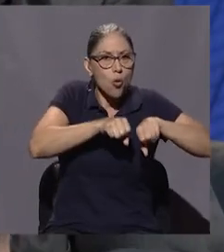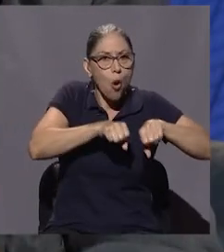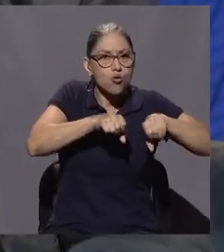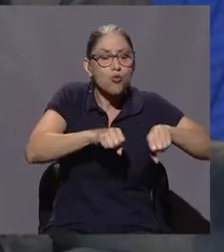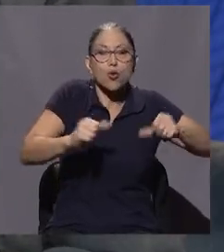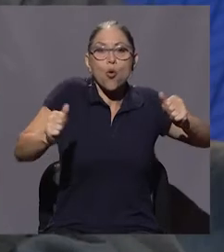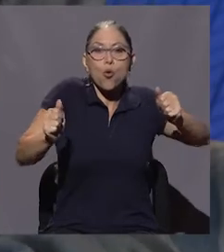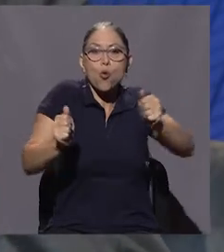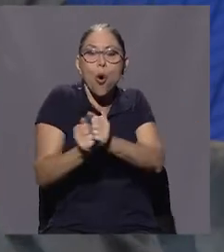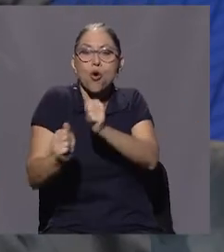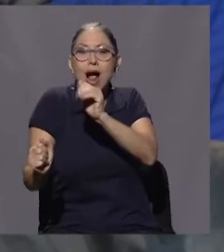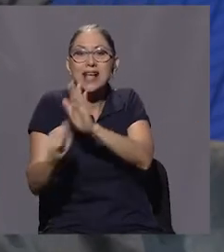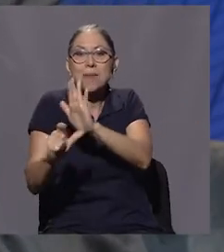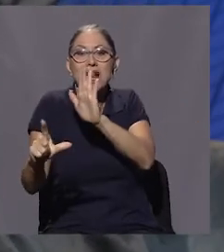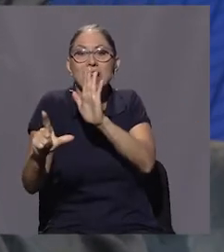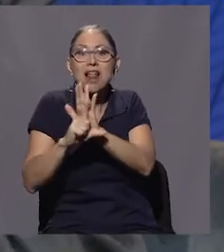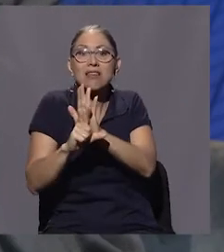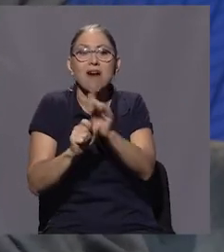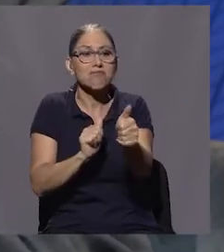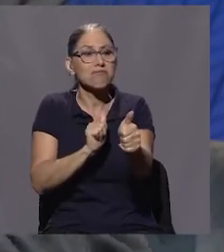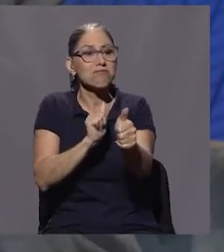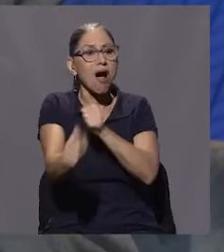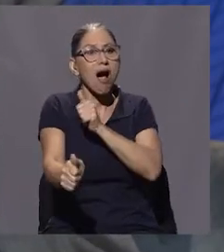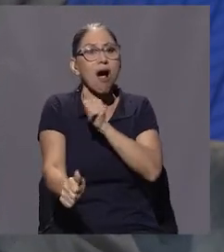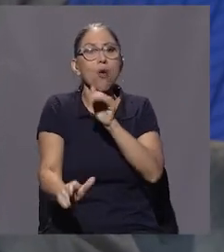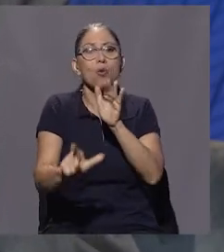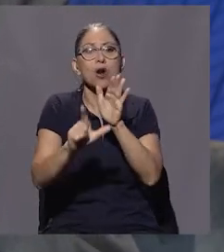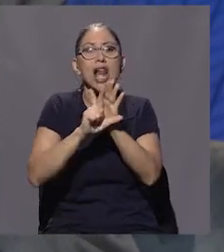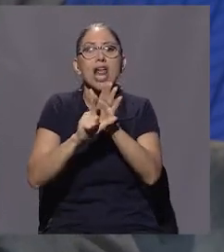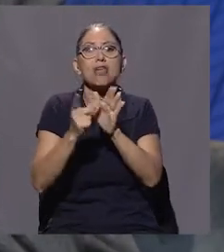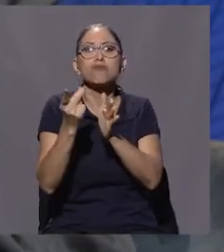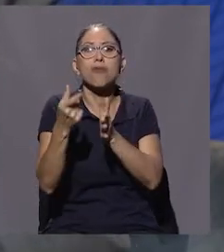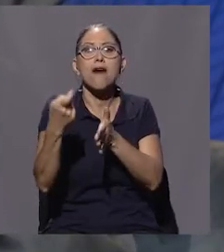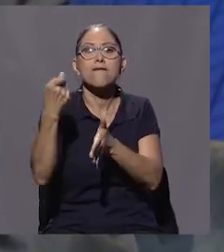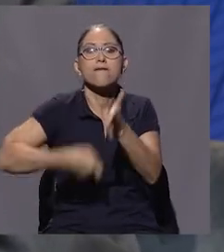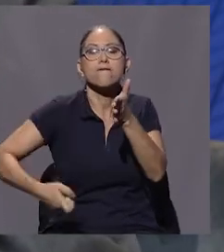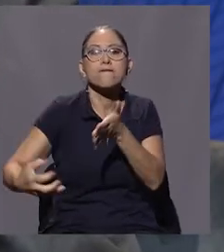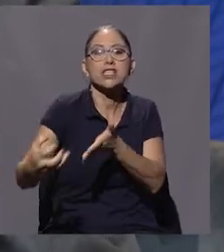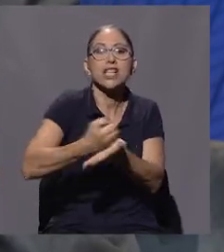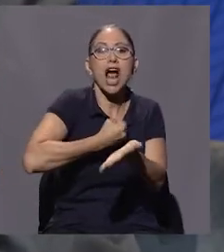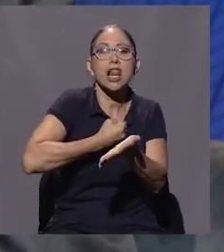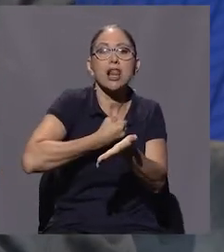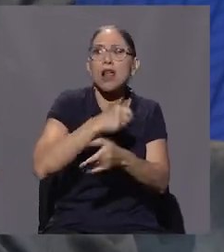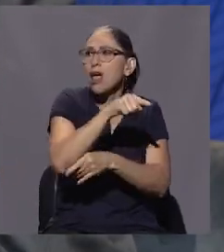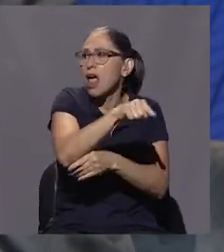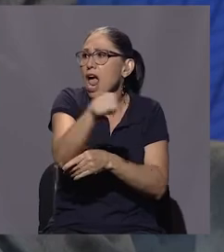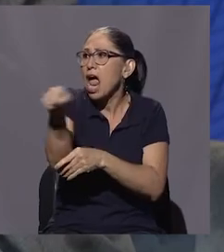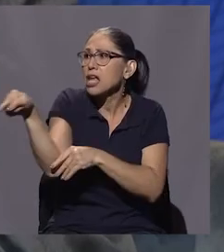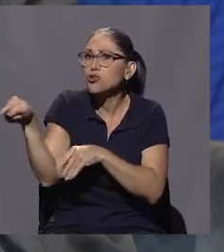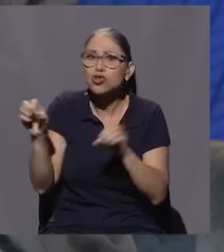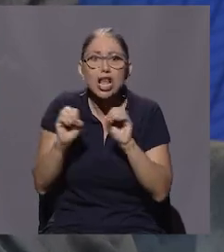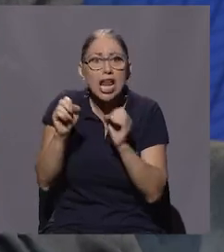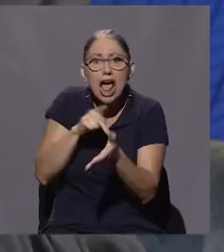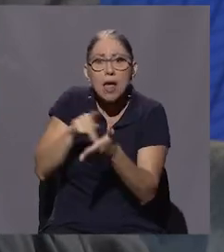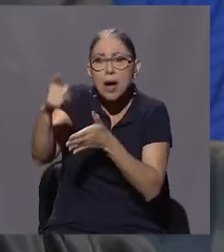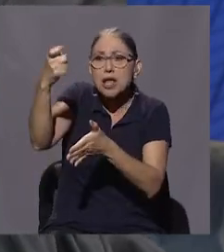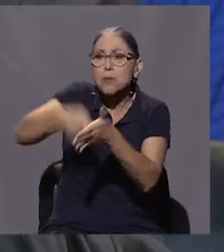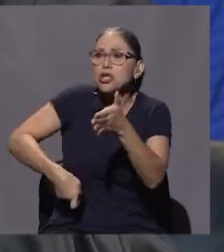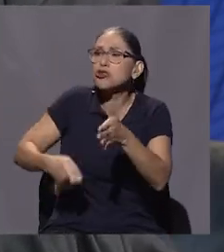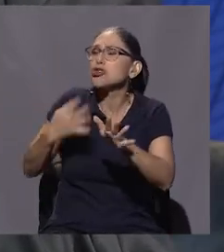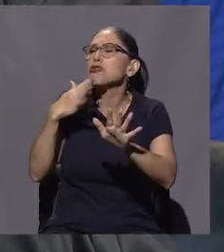la Asamblea Legislativa pasa en una ley fiscal y le dice a todos esos que no han pagado impuestos,